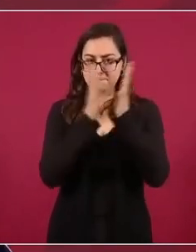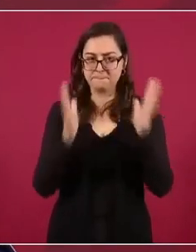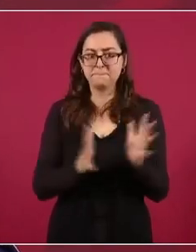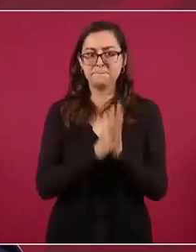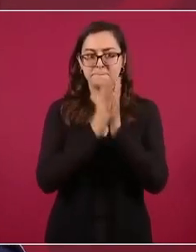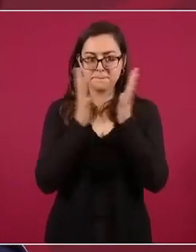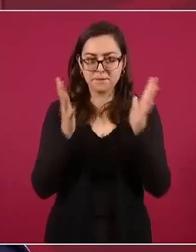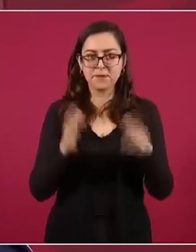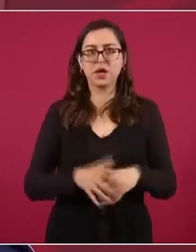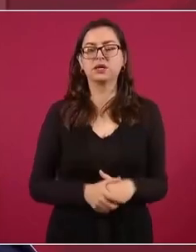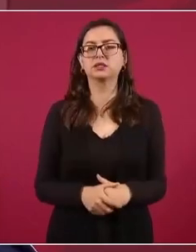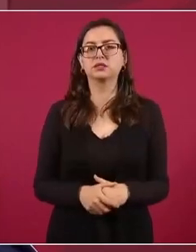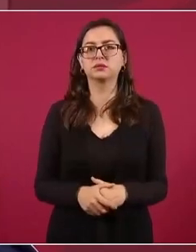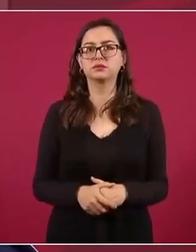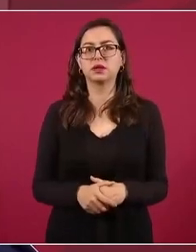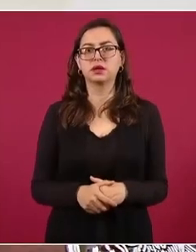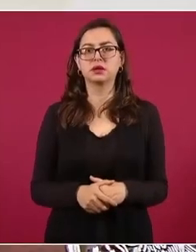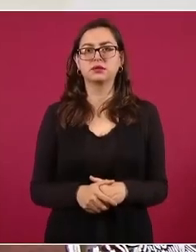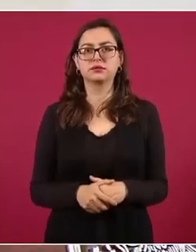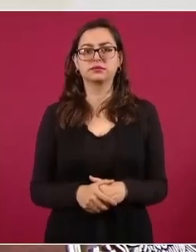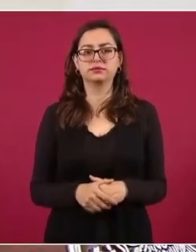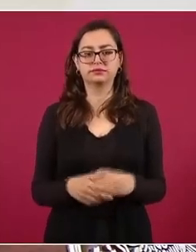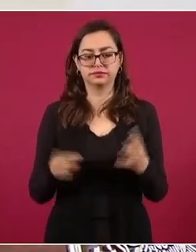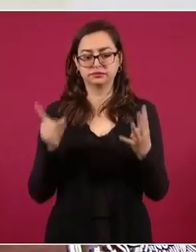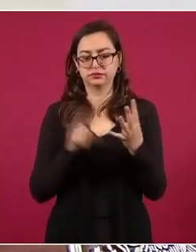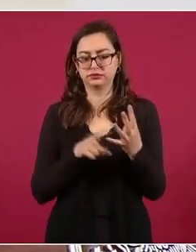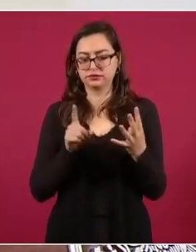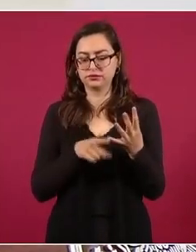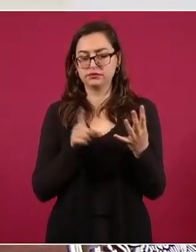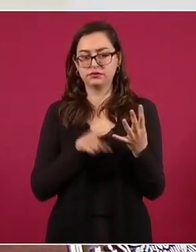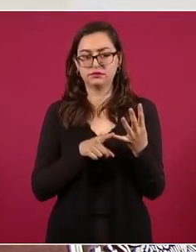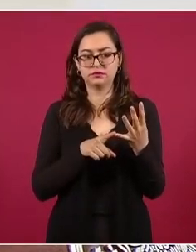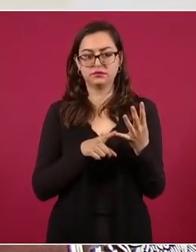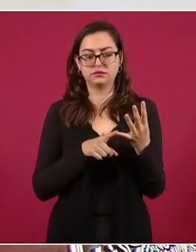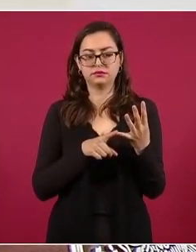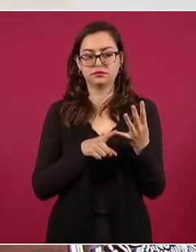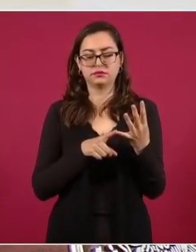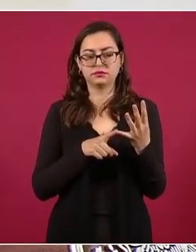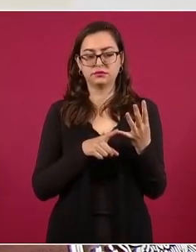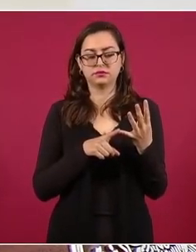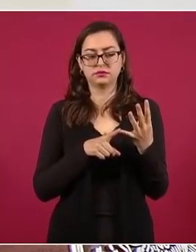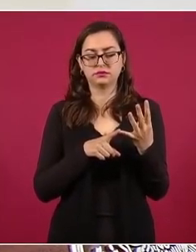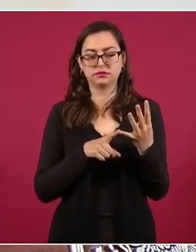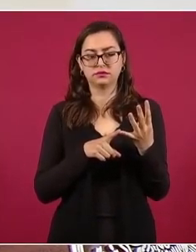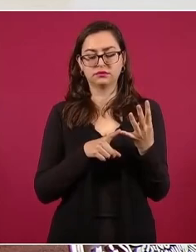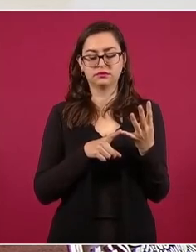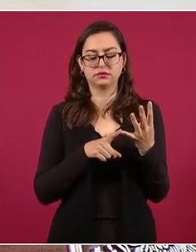la inversión que quiere